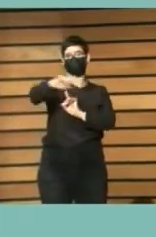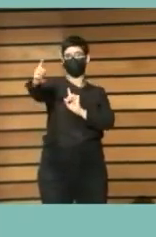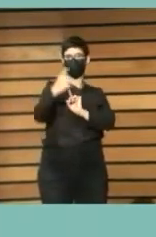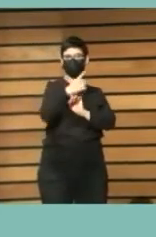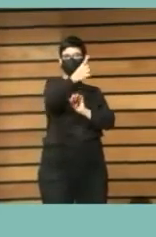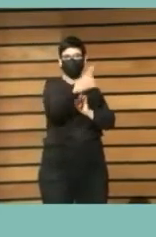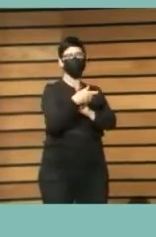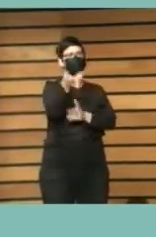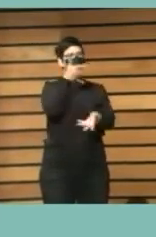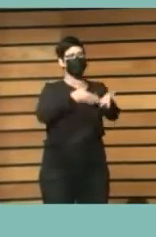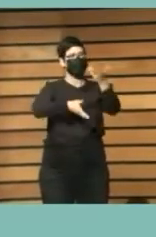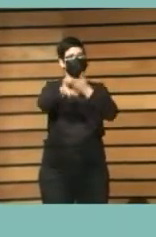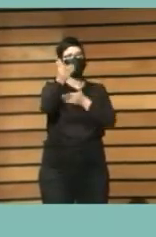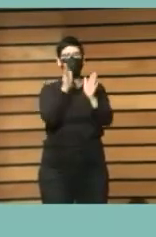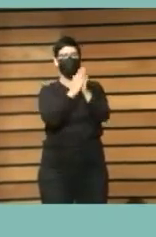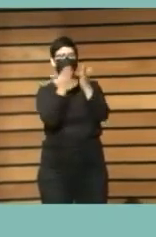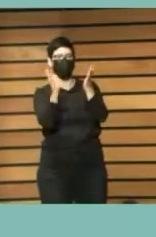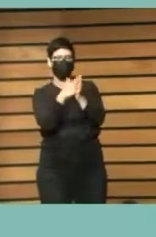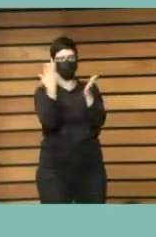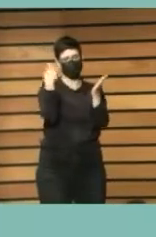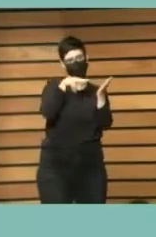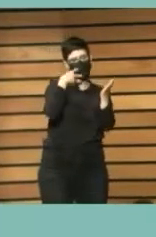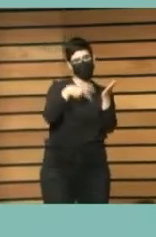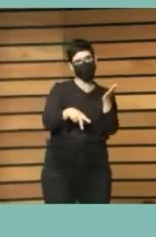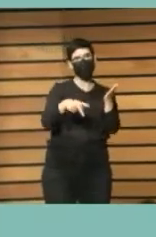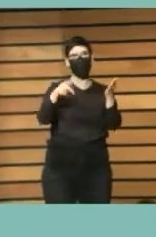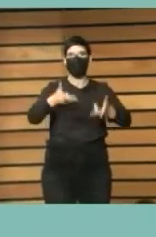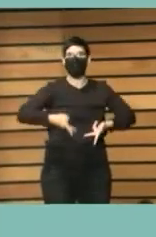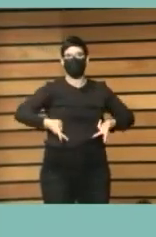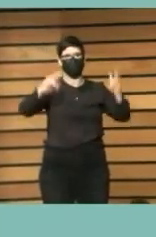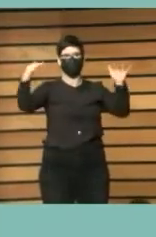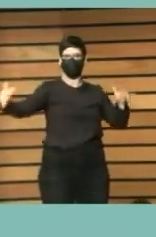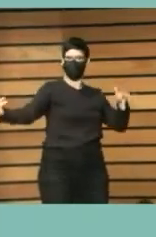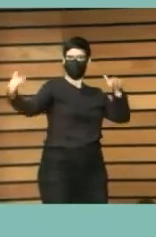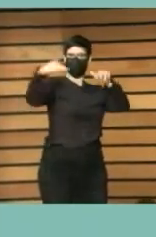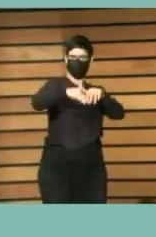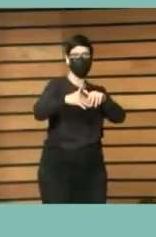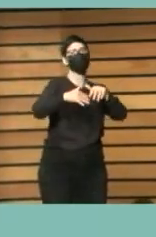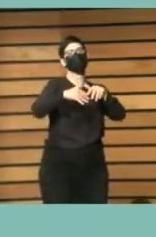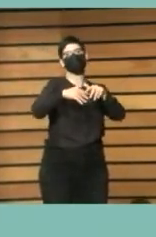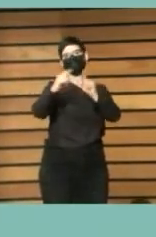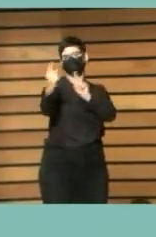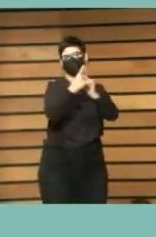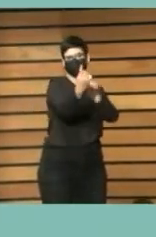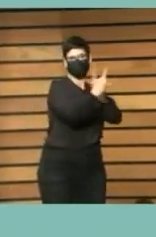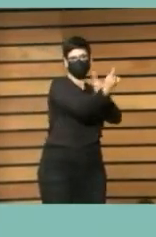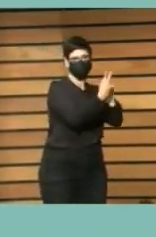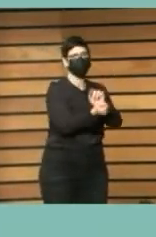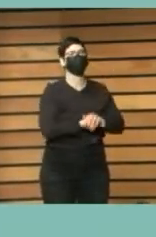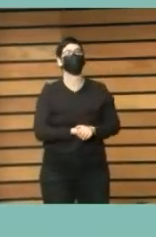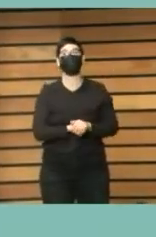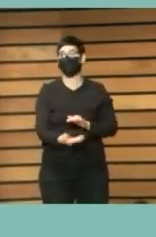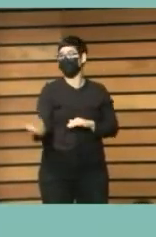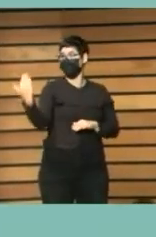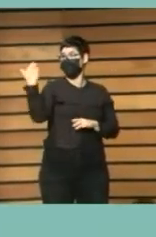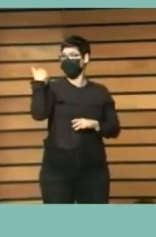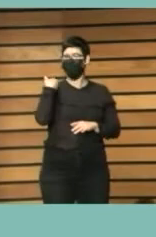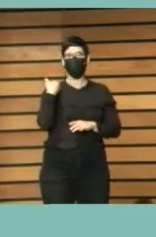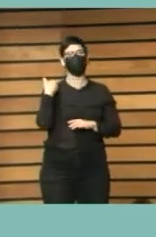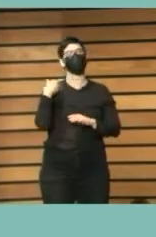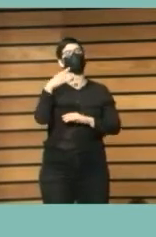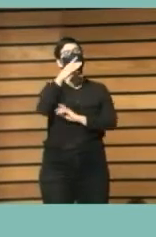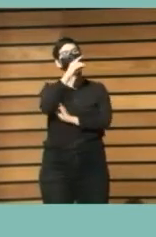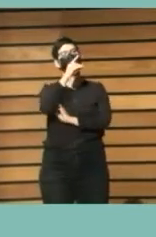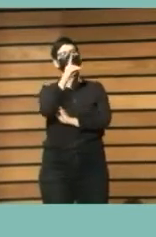de lectura se permita el encuentro interpersonal ayer decía David Lenz